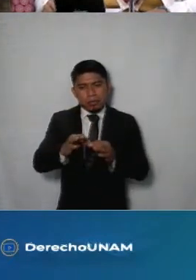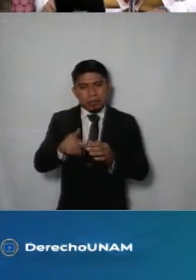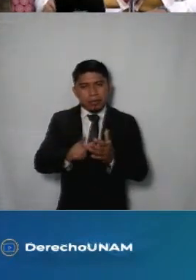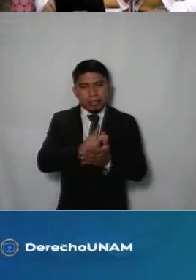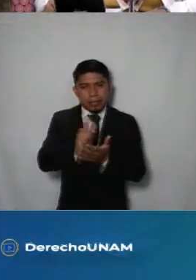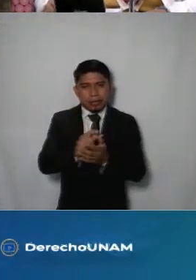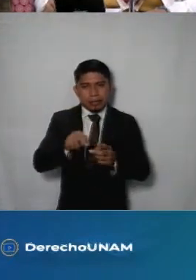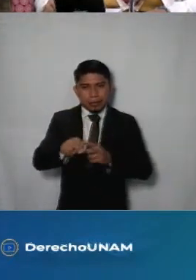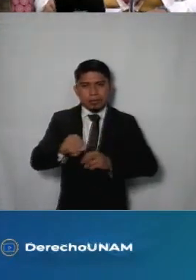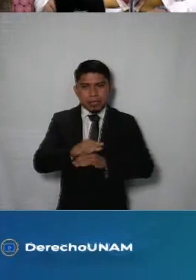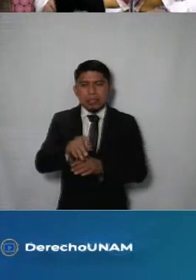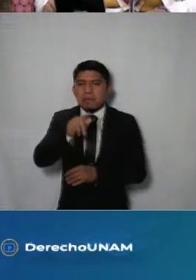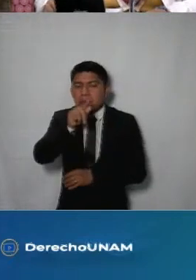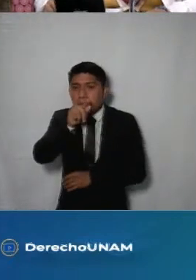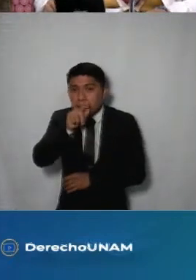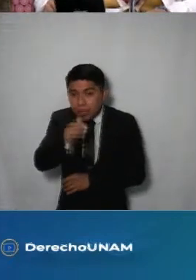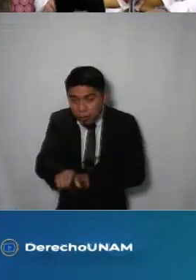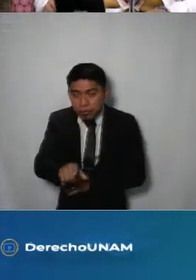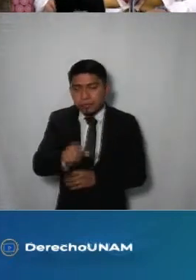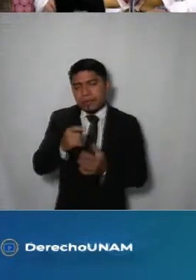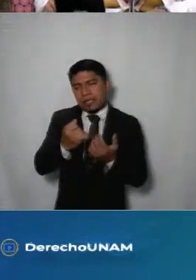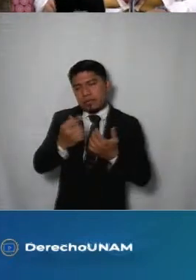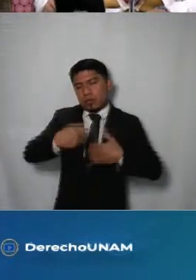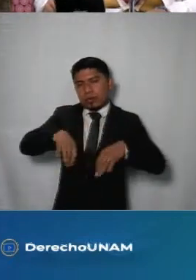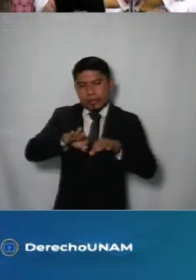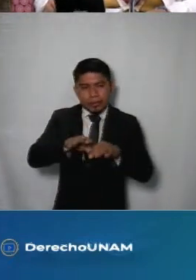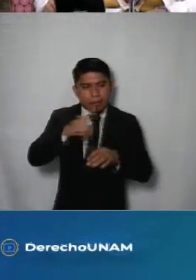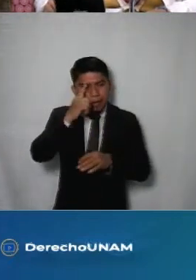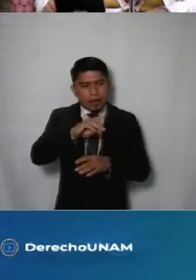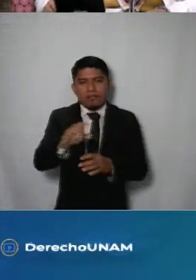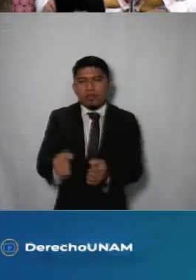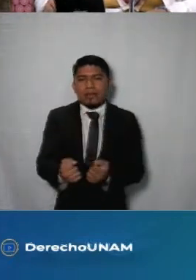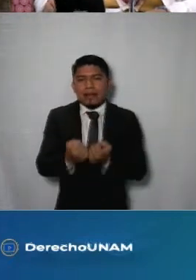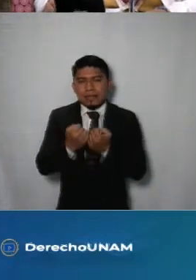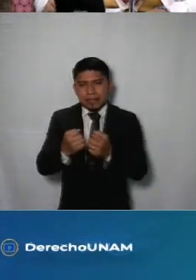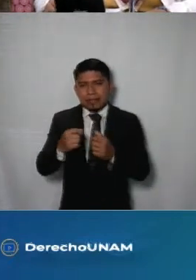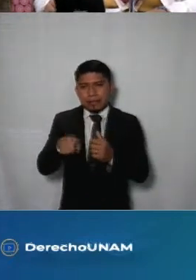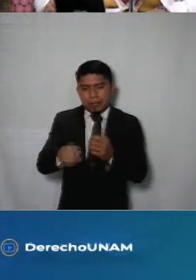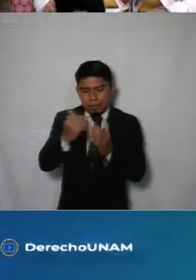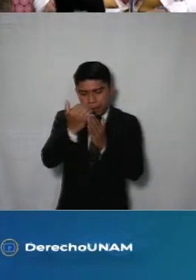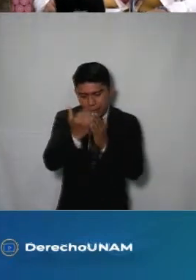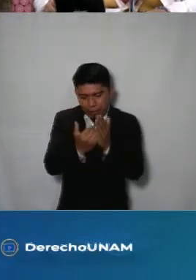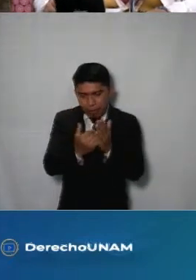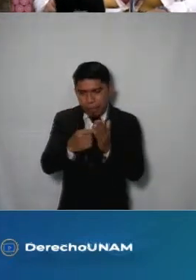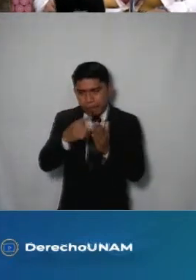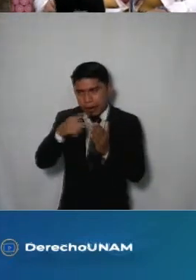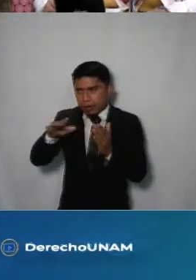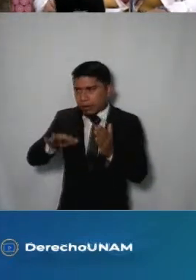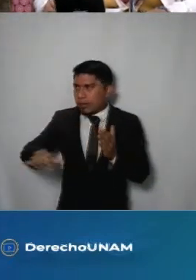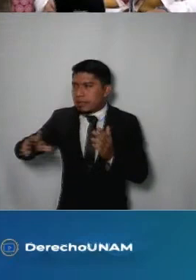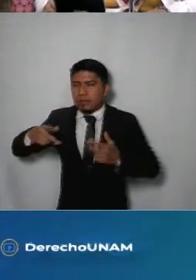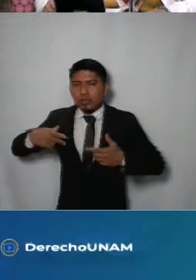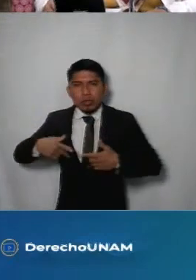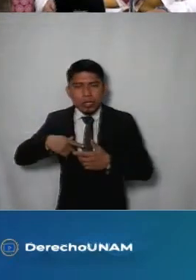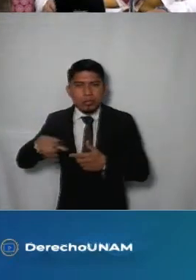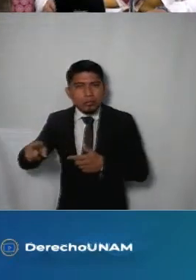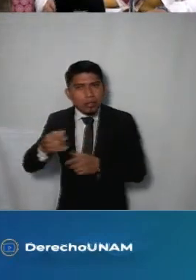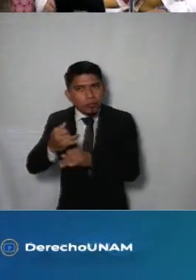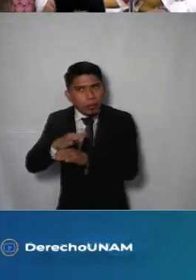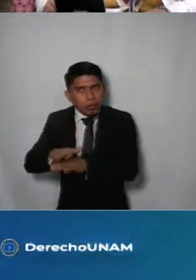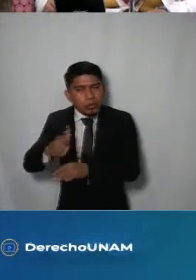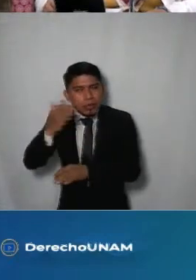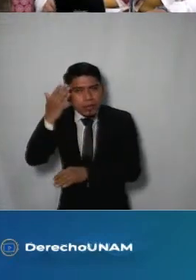cumplimiento de la ley de transparencia también es esencial para fortalecer las bases de una sociedad informada capaz de